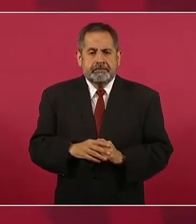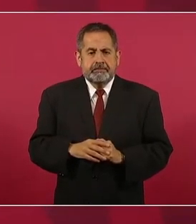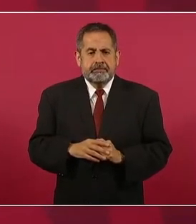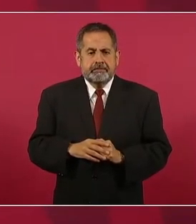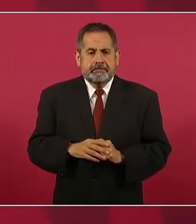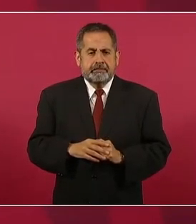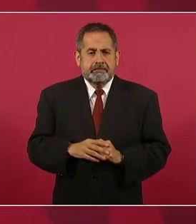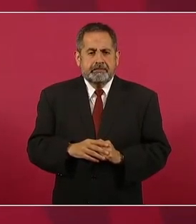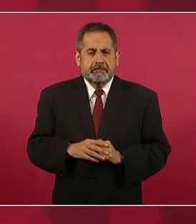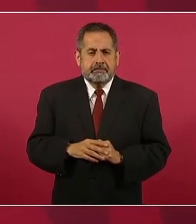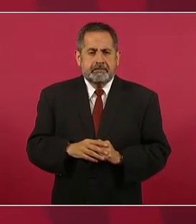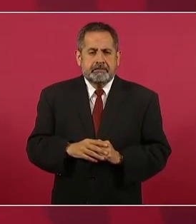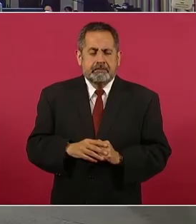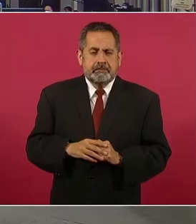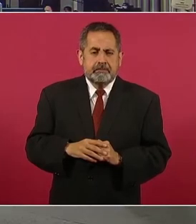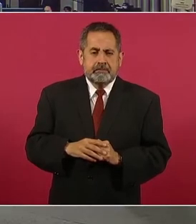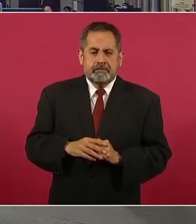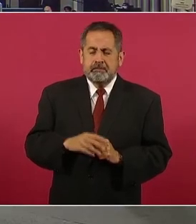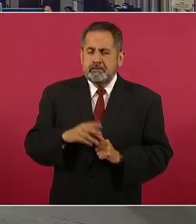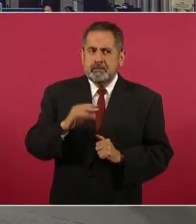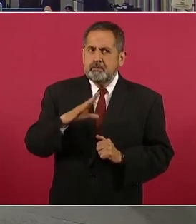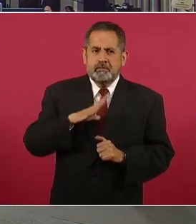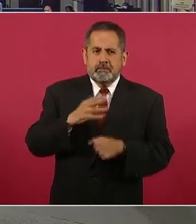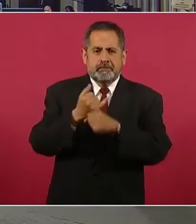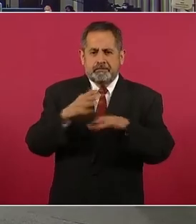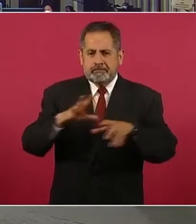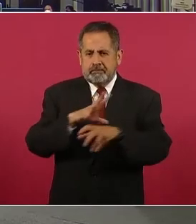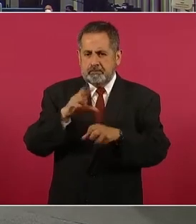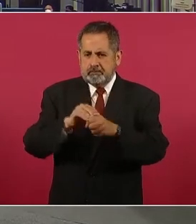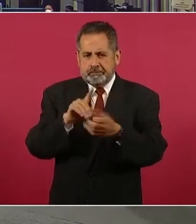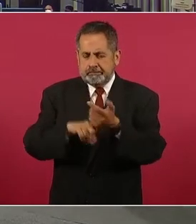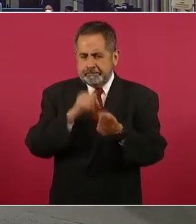Eso, no tenemos toda la información.